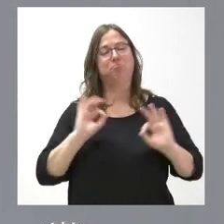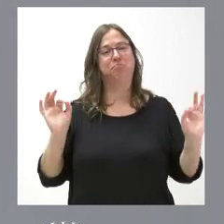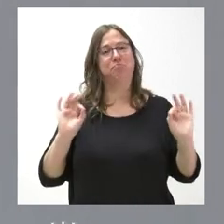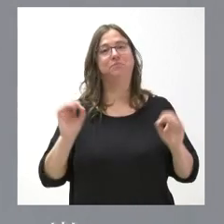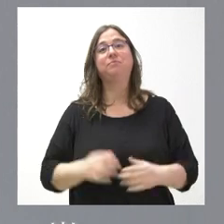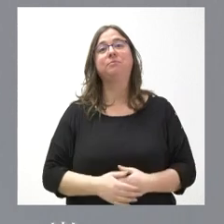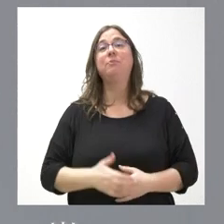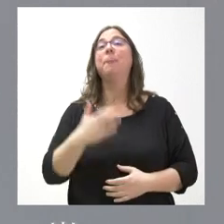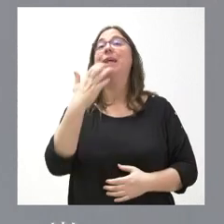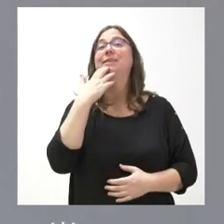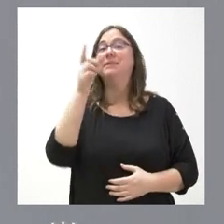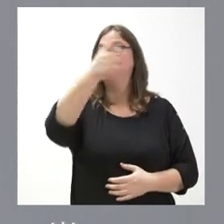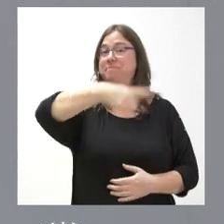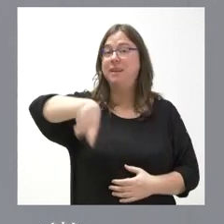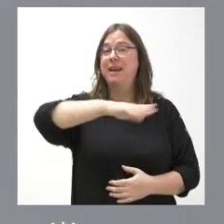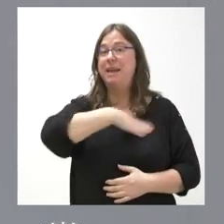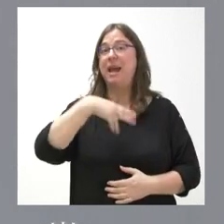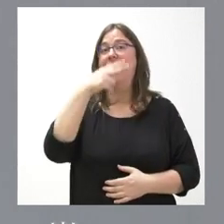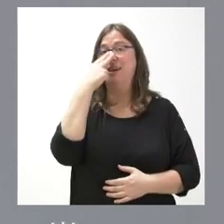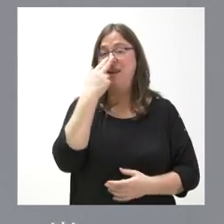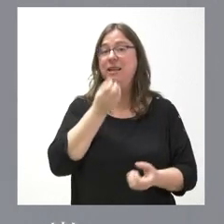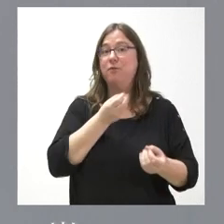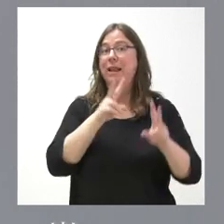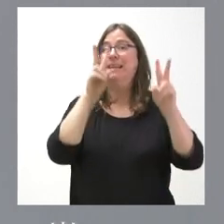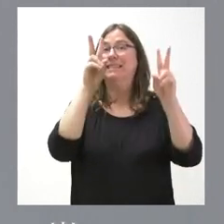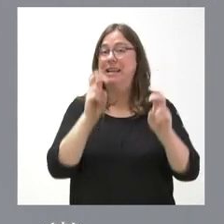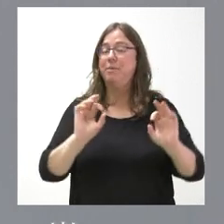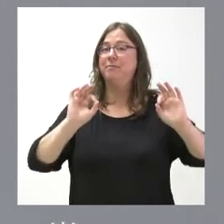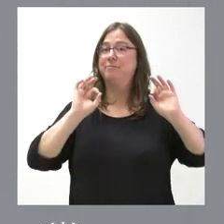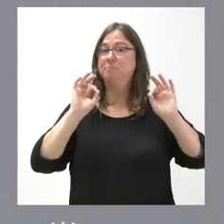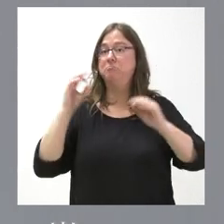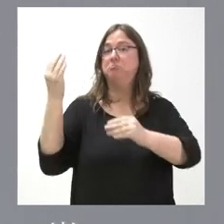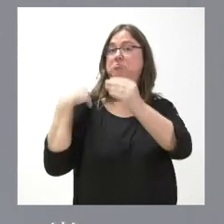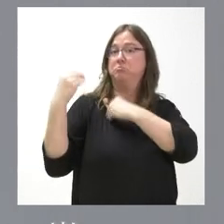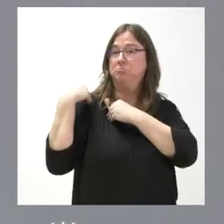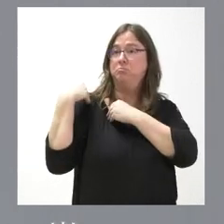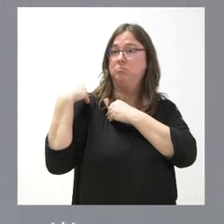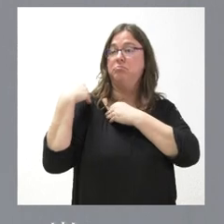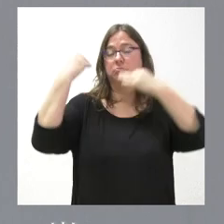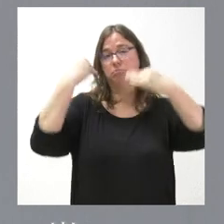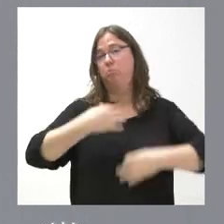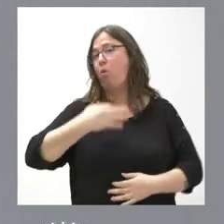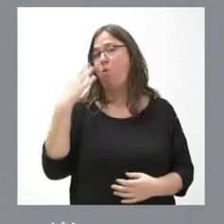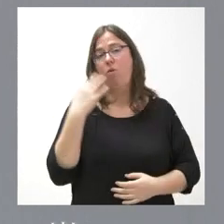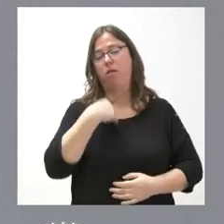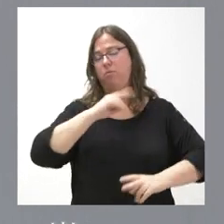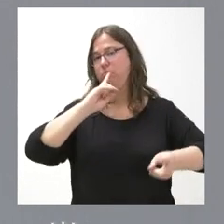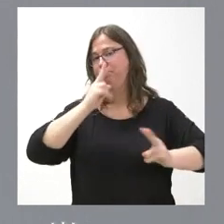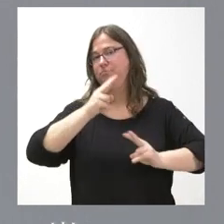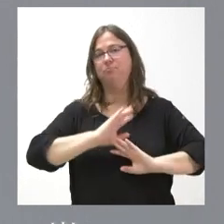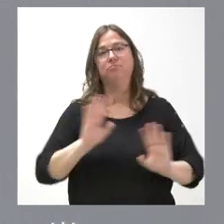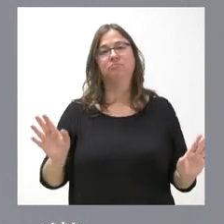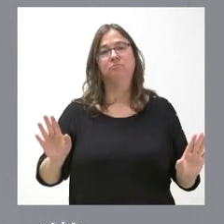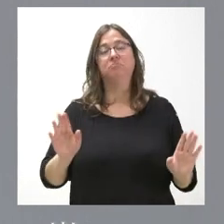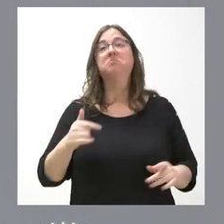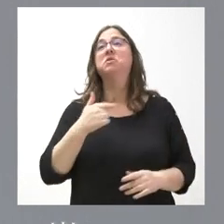tanto, si ustedes tienen un interés informativo sobre una cuestión concreta y demandan una información, mi obligación es contestarlas. Y,